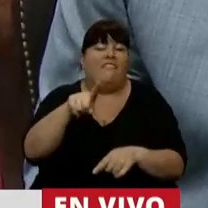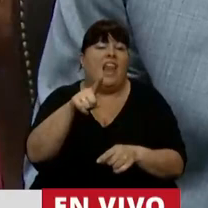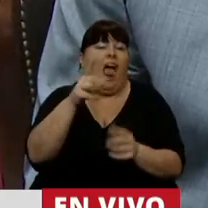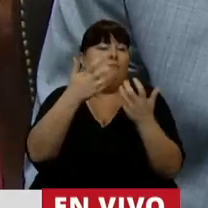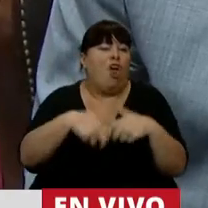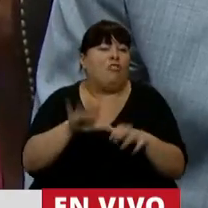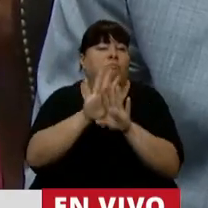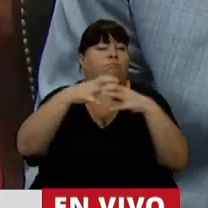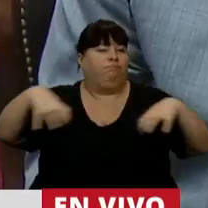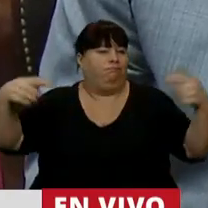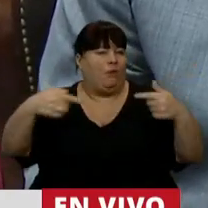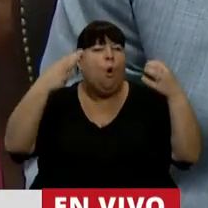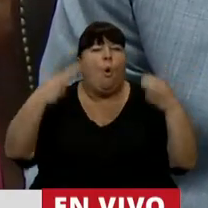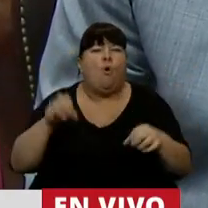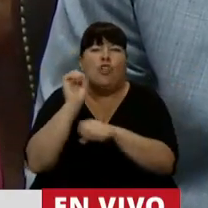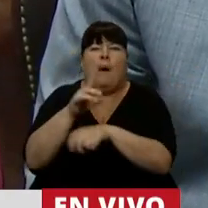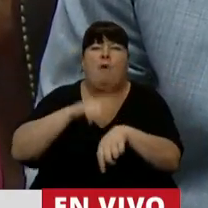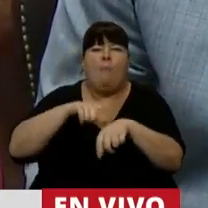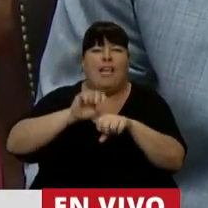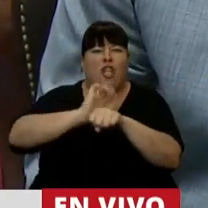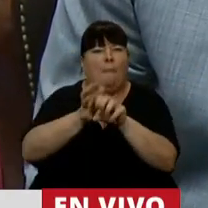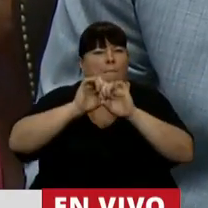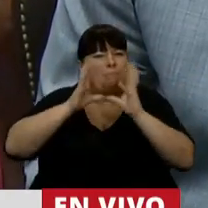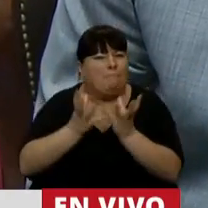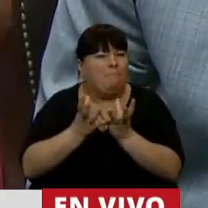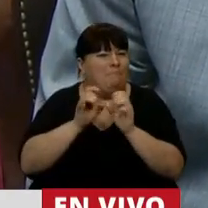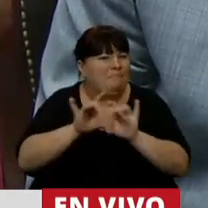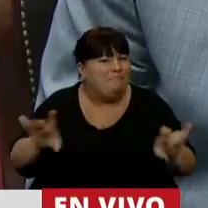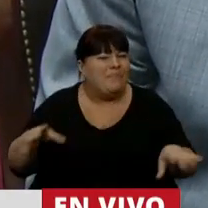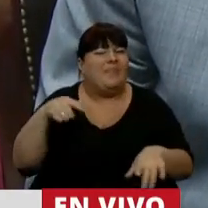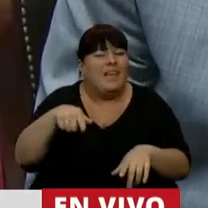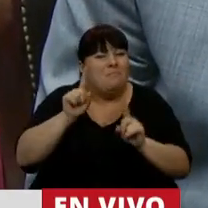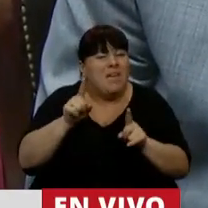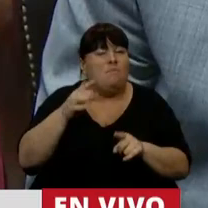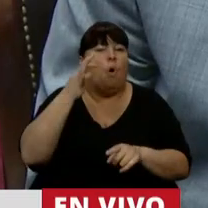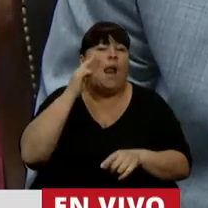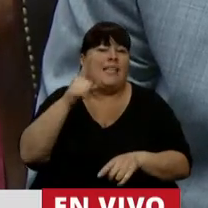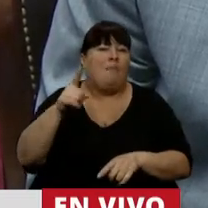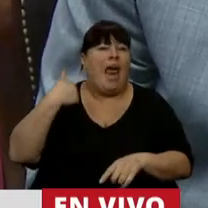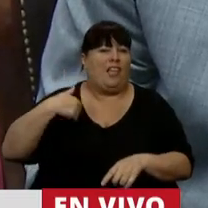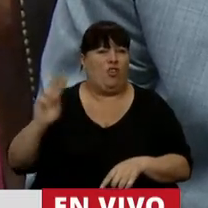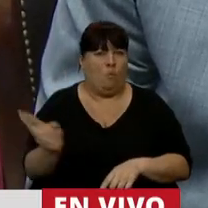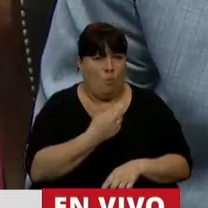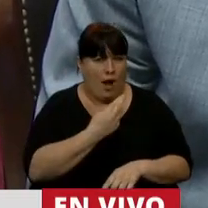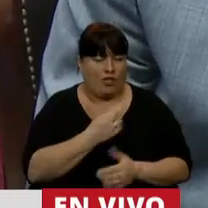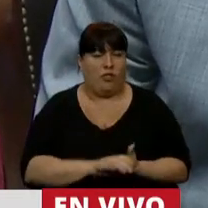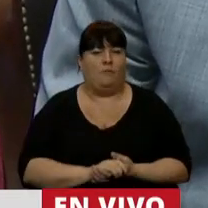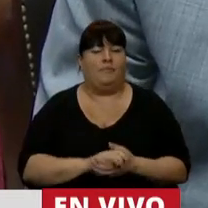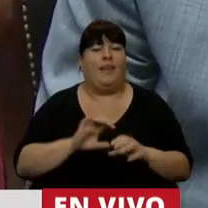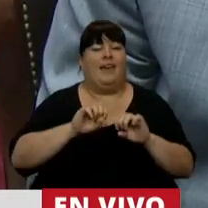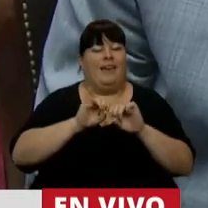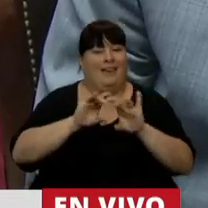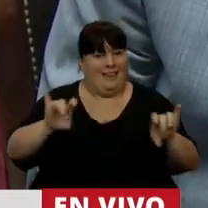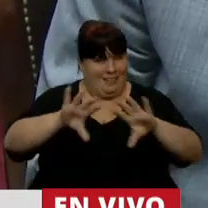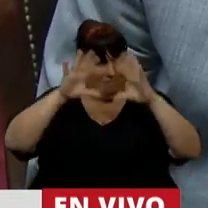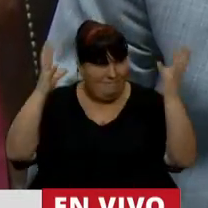lo envía en medio de una pandemia. Una pandemia que dejó 40.000 argentinos muertos. Una pandemia